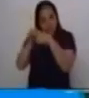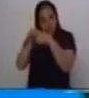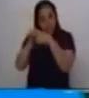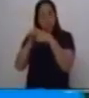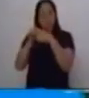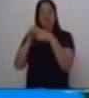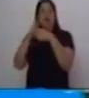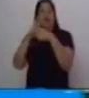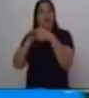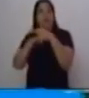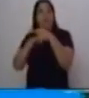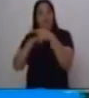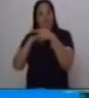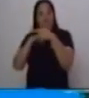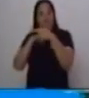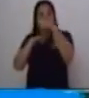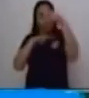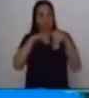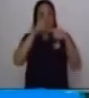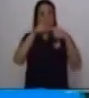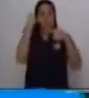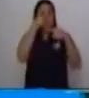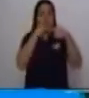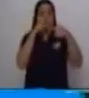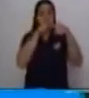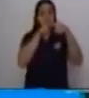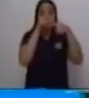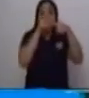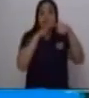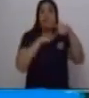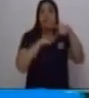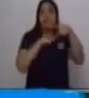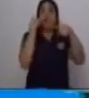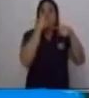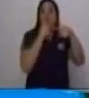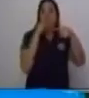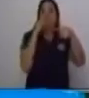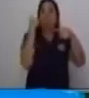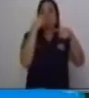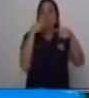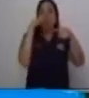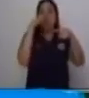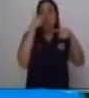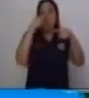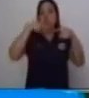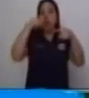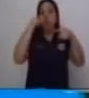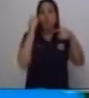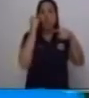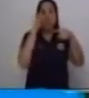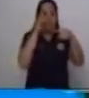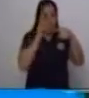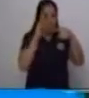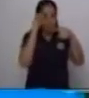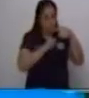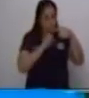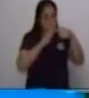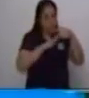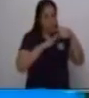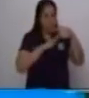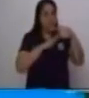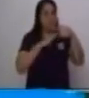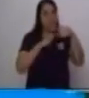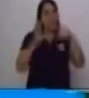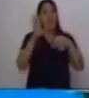tienen un sustantivo, y poseen algunas veces, o la mayoría de las veces, dos